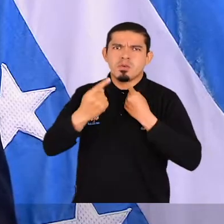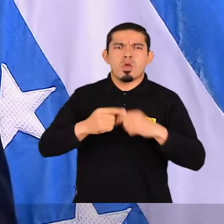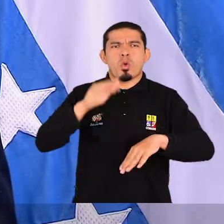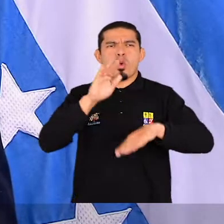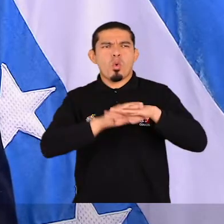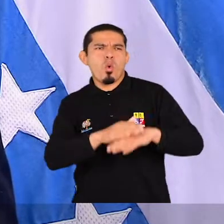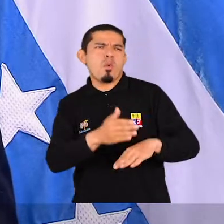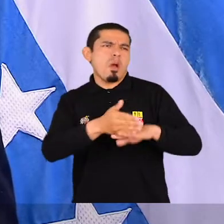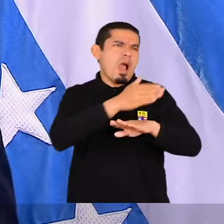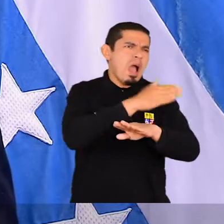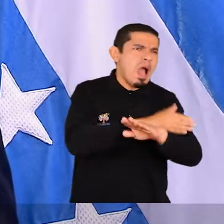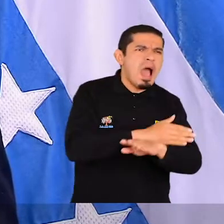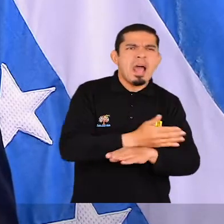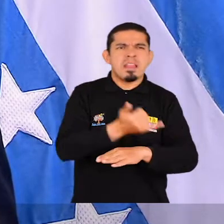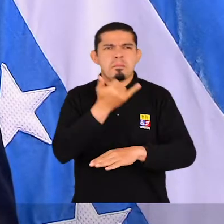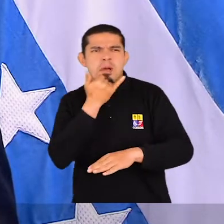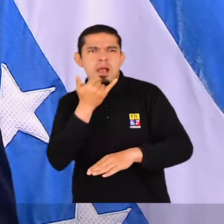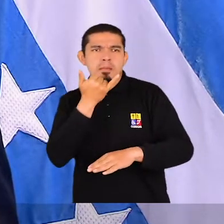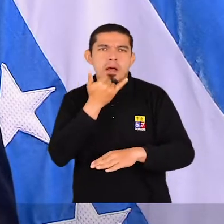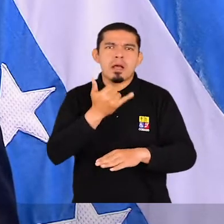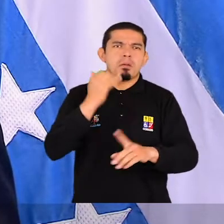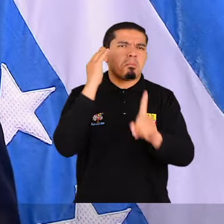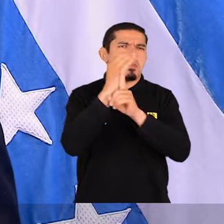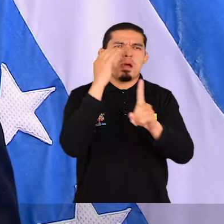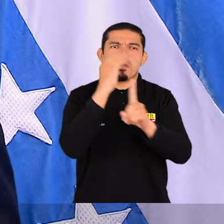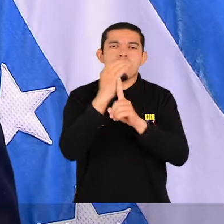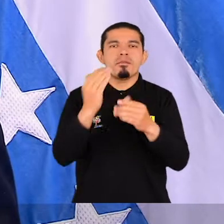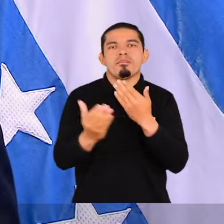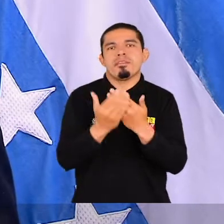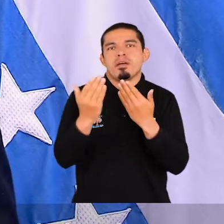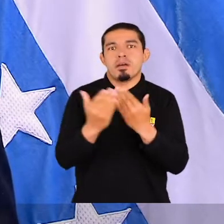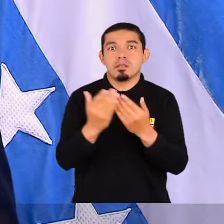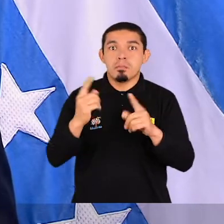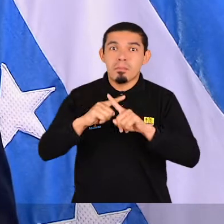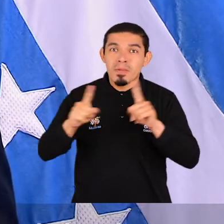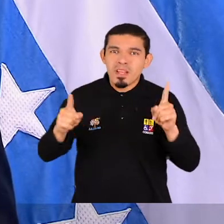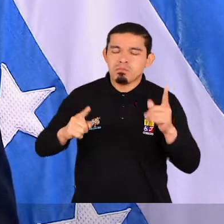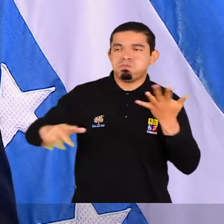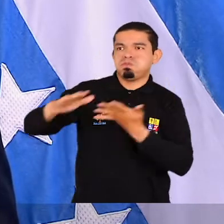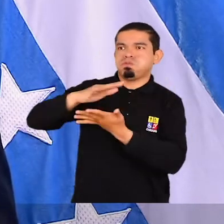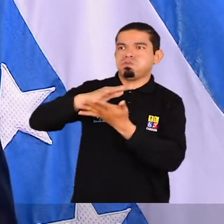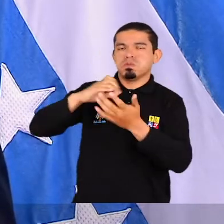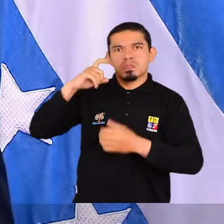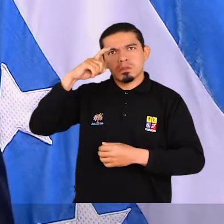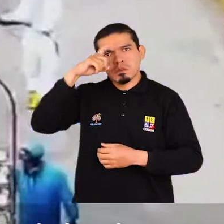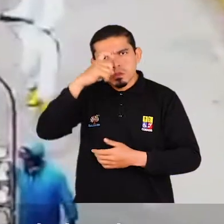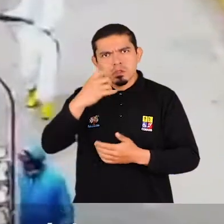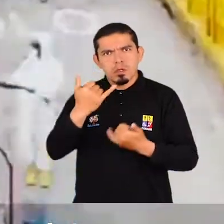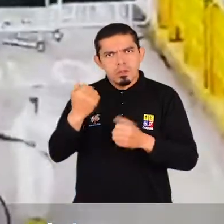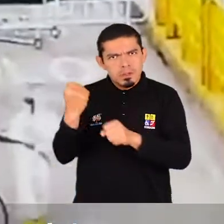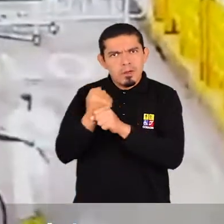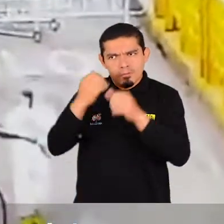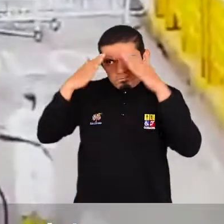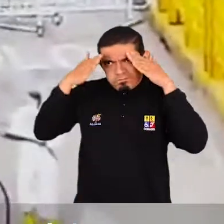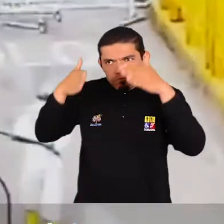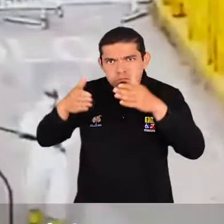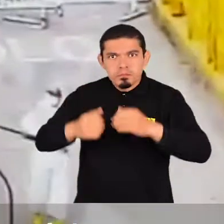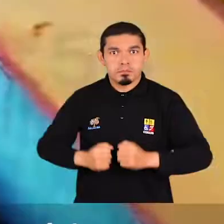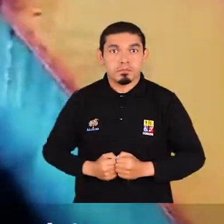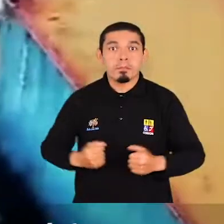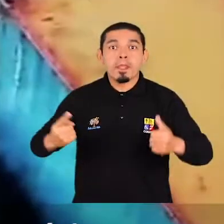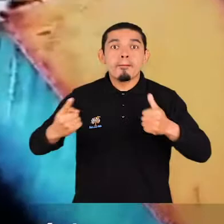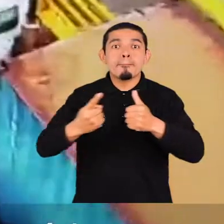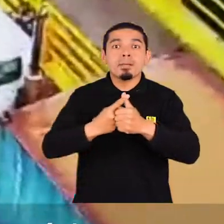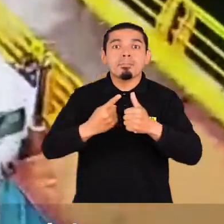o criticar a quien hizo lo que pudo es muy fácil, pero solo hace más difícil hacer lo que se debe hacer. Hemos sido el primer